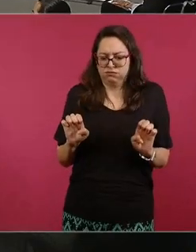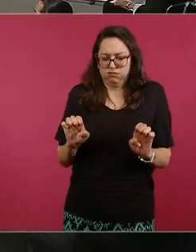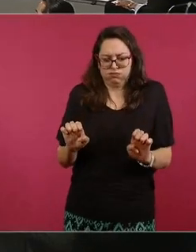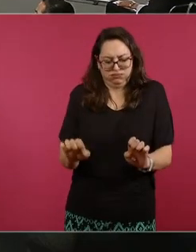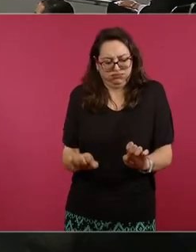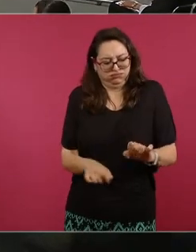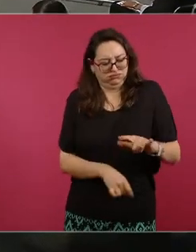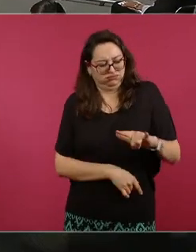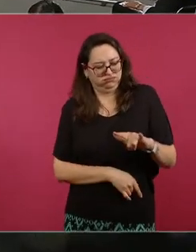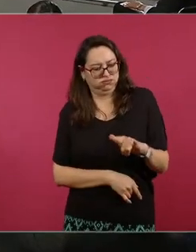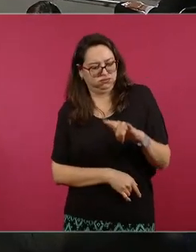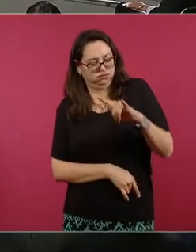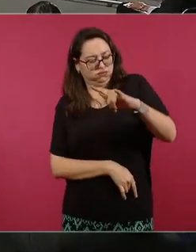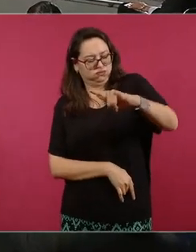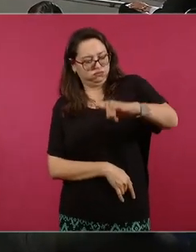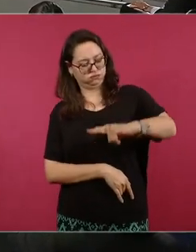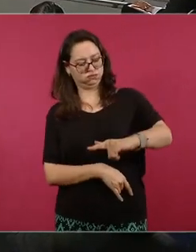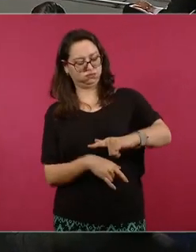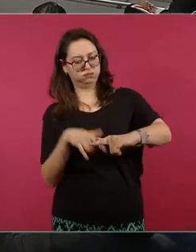para